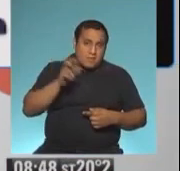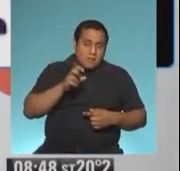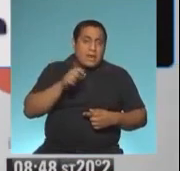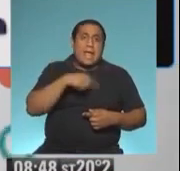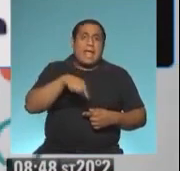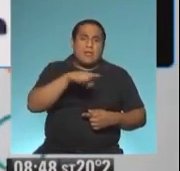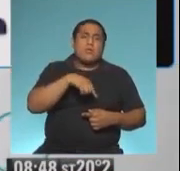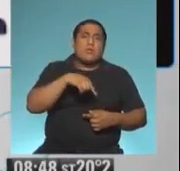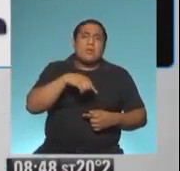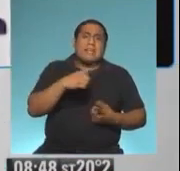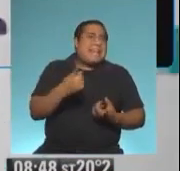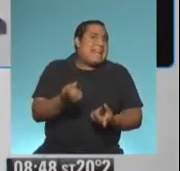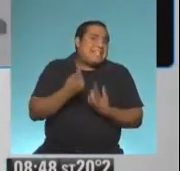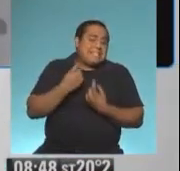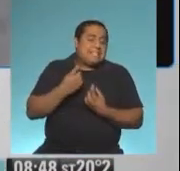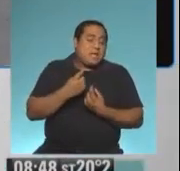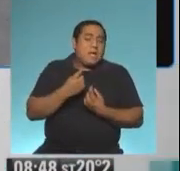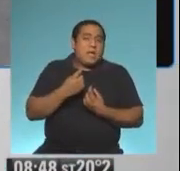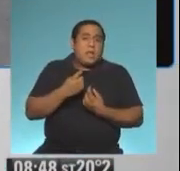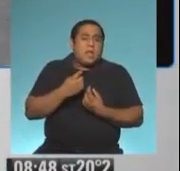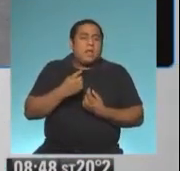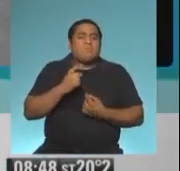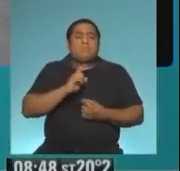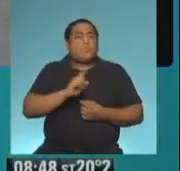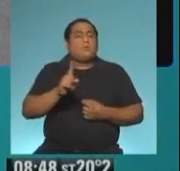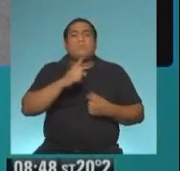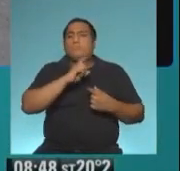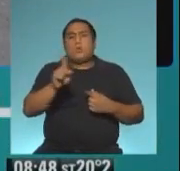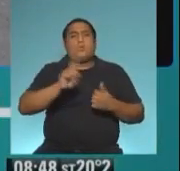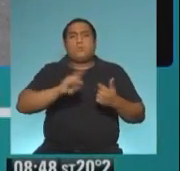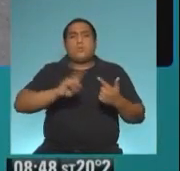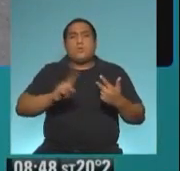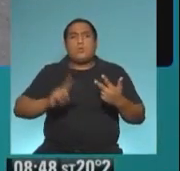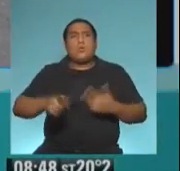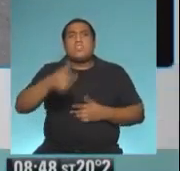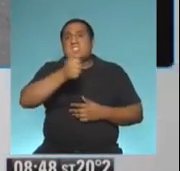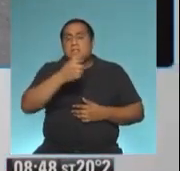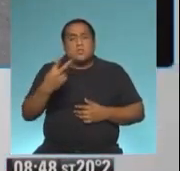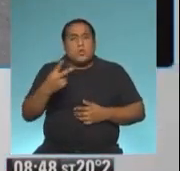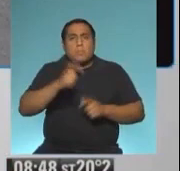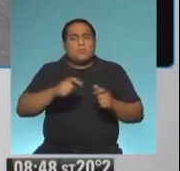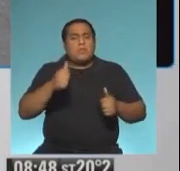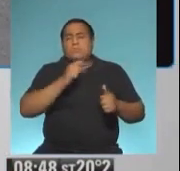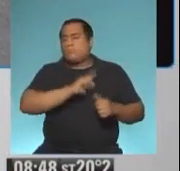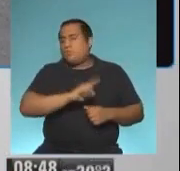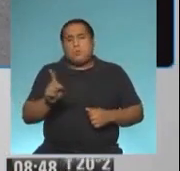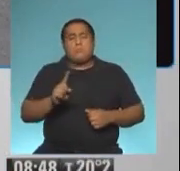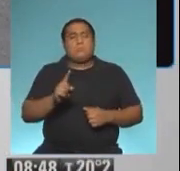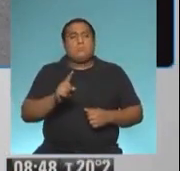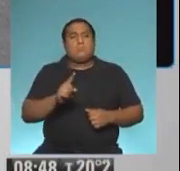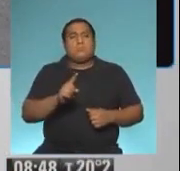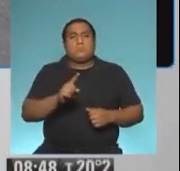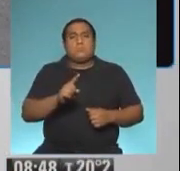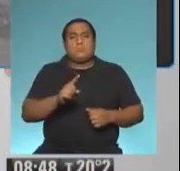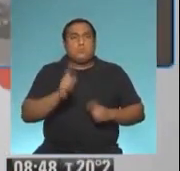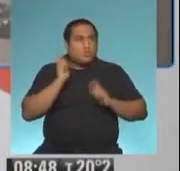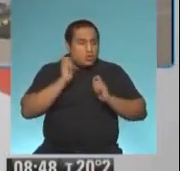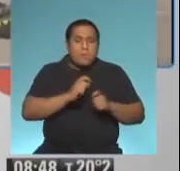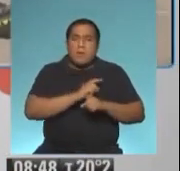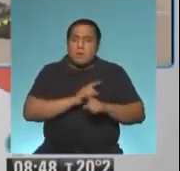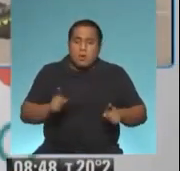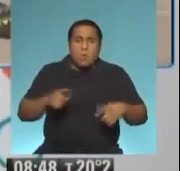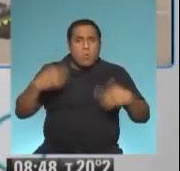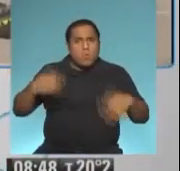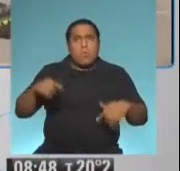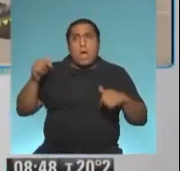necesitaban ese recurso, ese beneficio, se rechazaban 62%. Entonces, estamos trabajando para, primero,